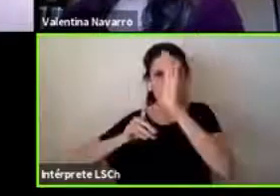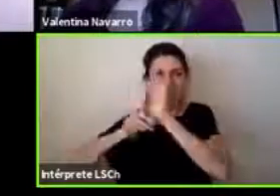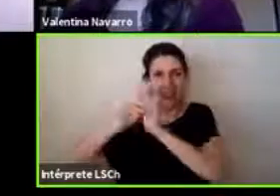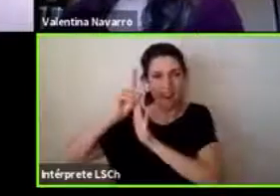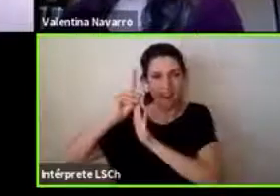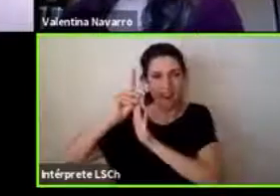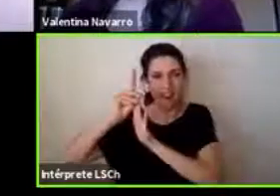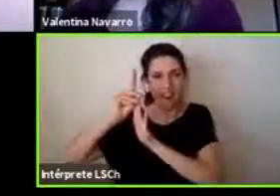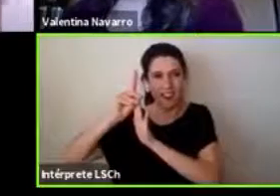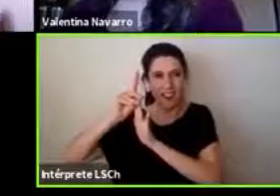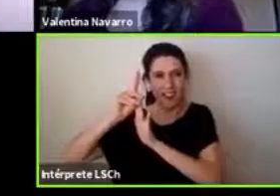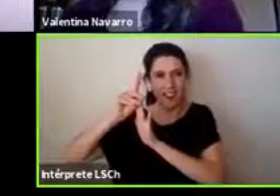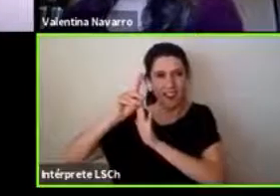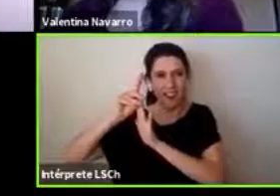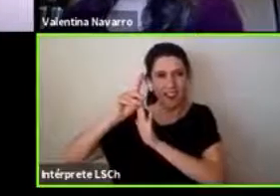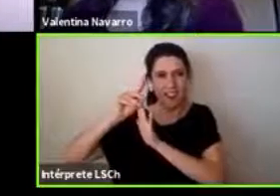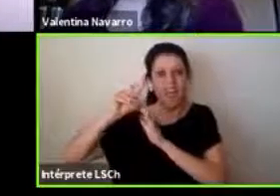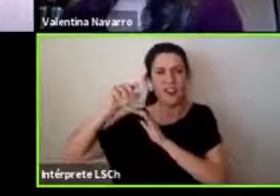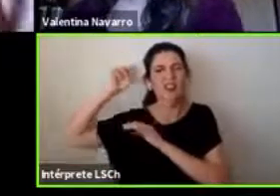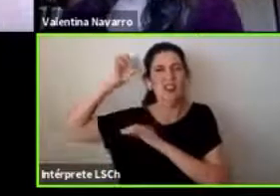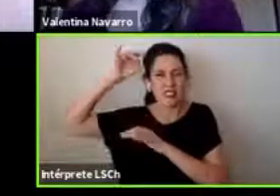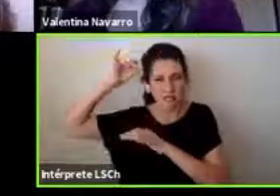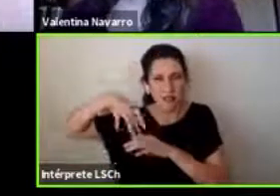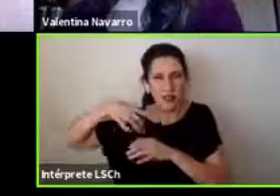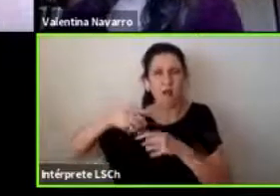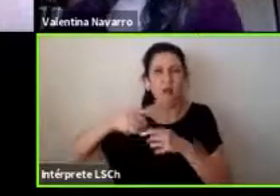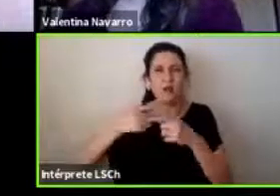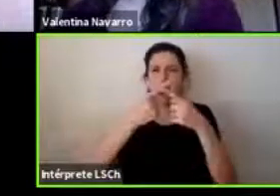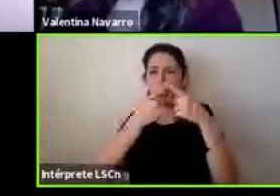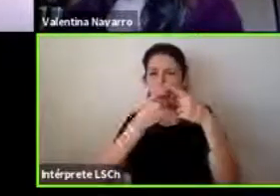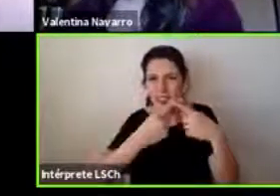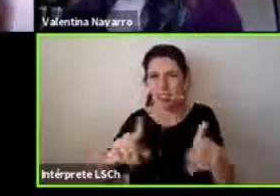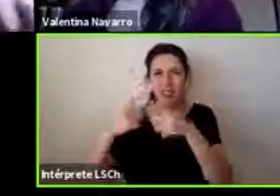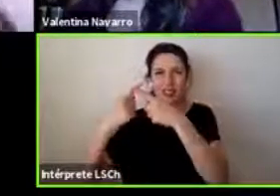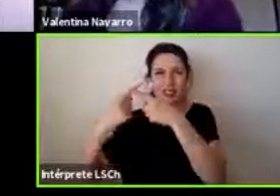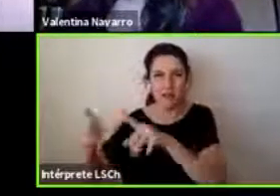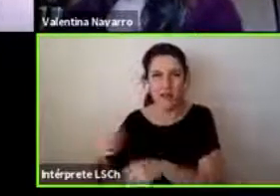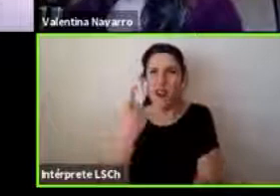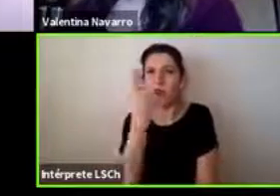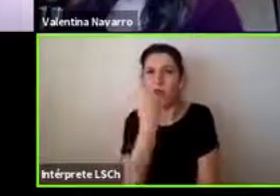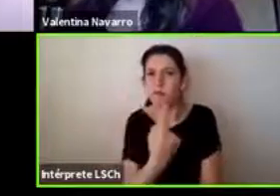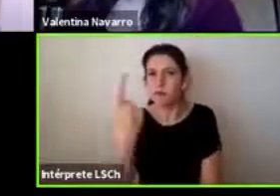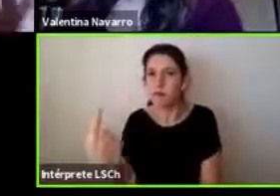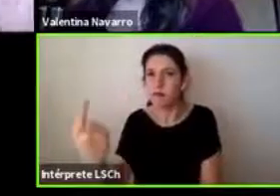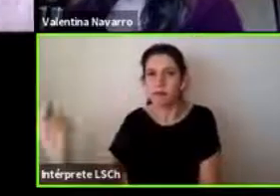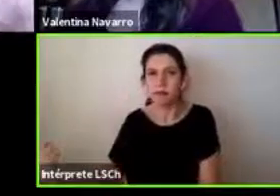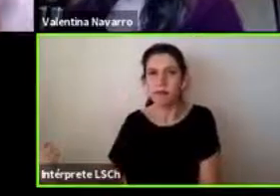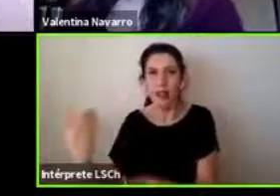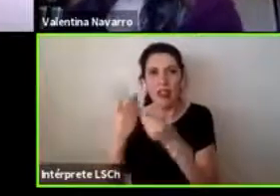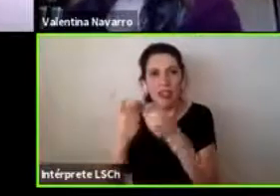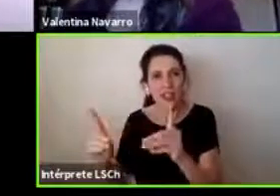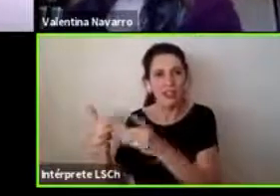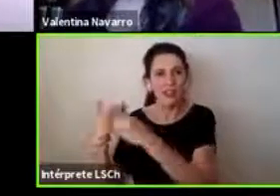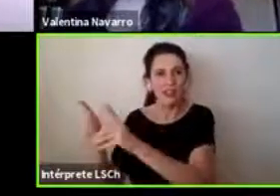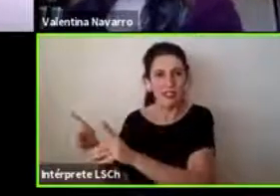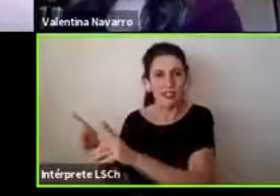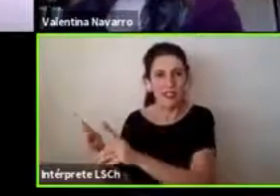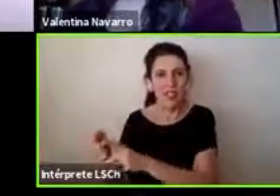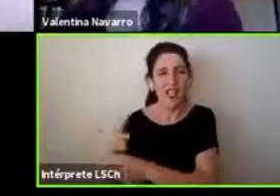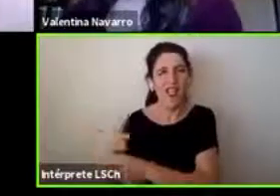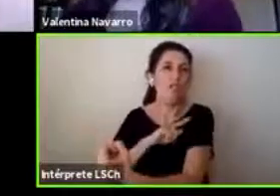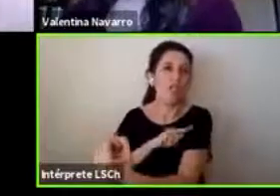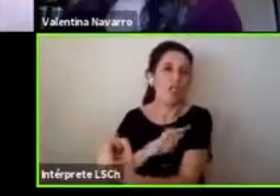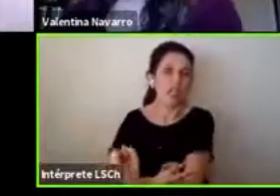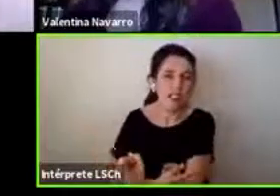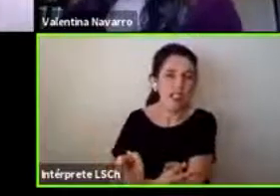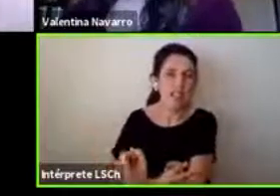la diversidad la individualidad que hay y esta idea de las fortalezas y las dificultades que